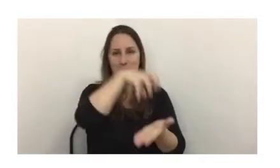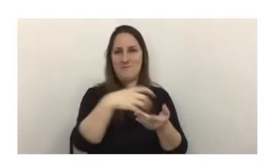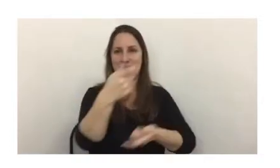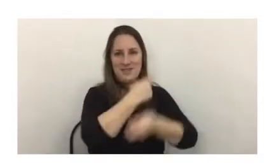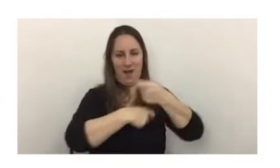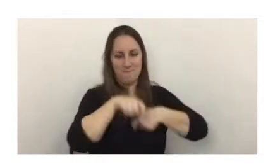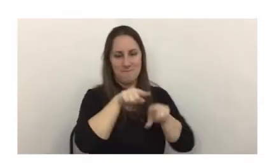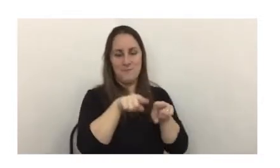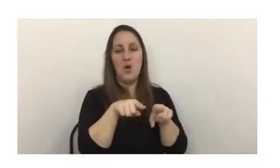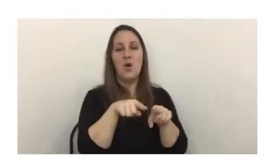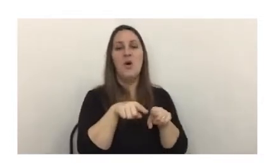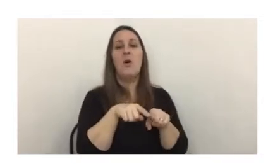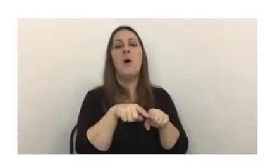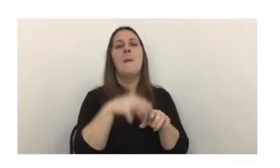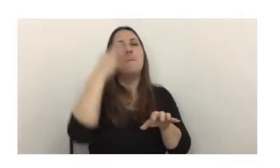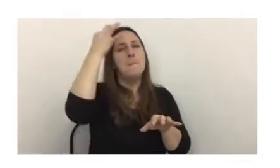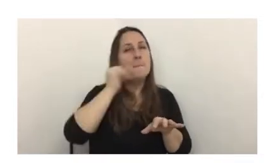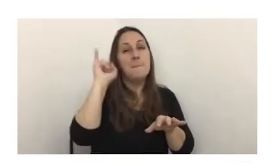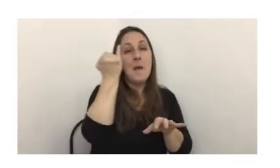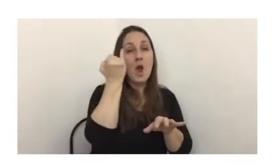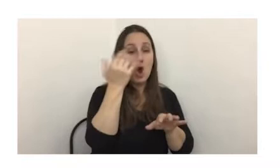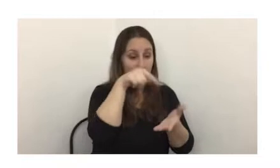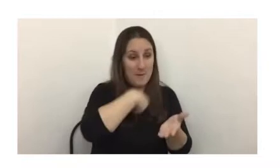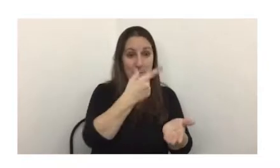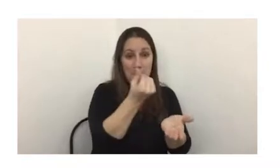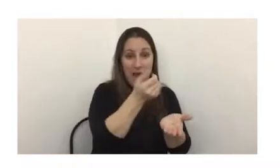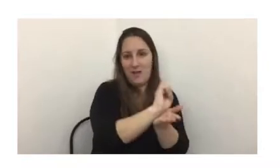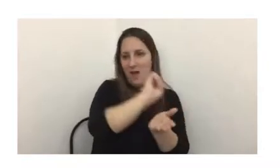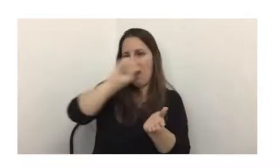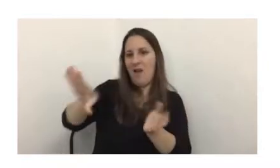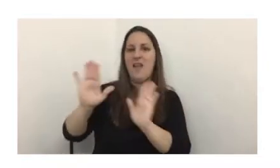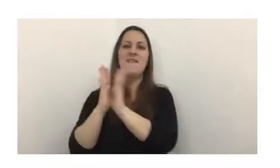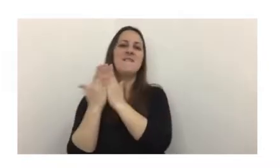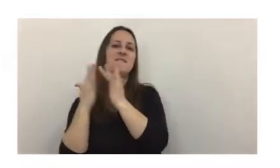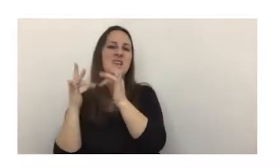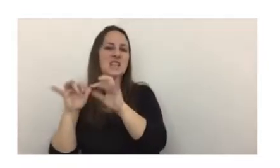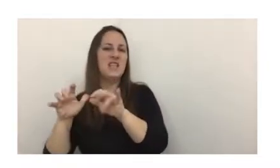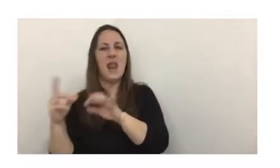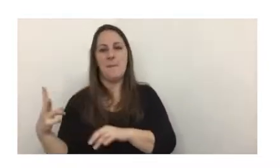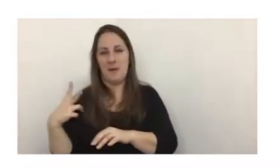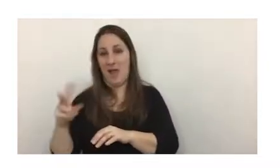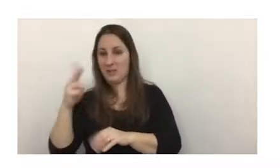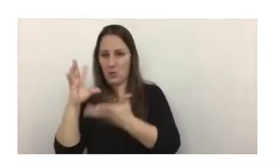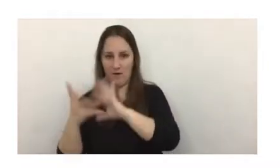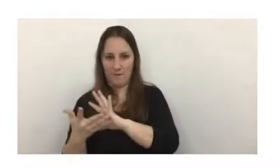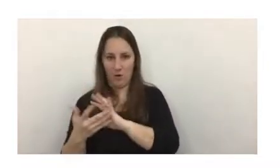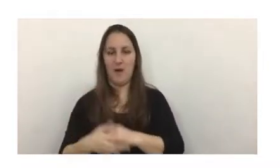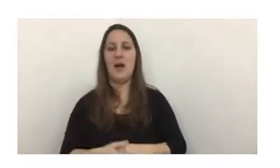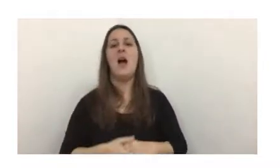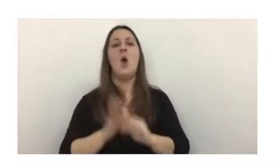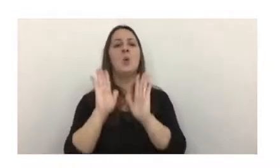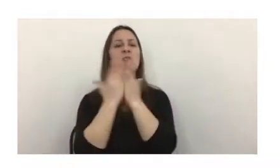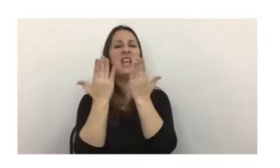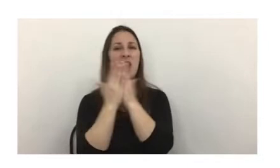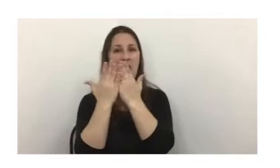podría ser girarla a una billetera privada Que es la segunda forma de almacenamiento Existen billeteras